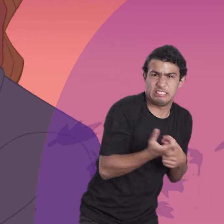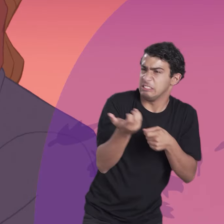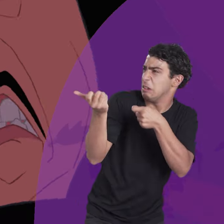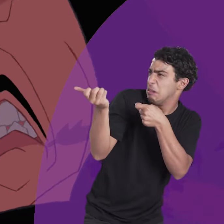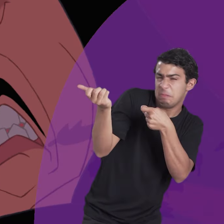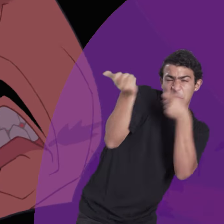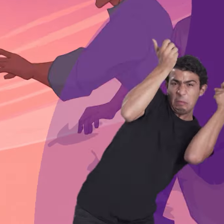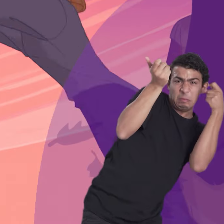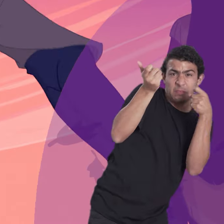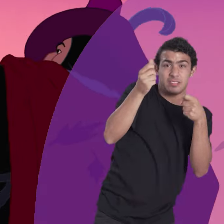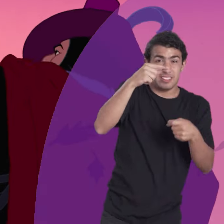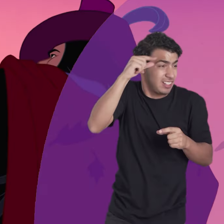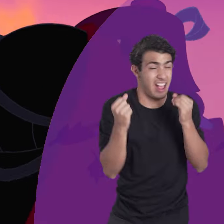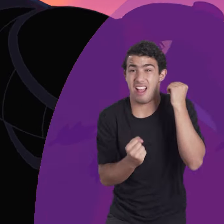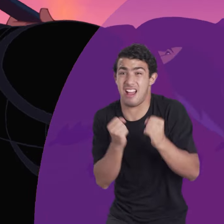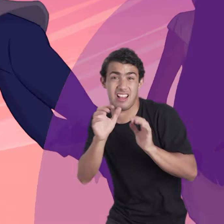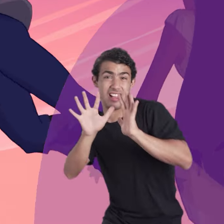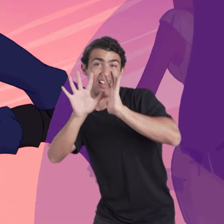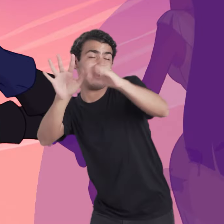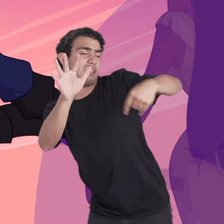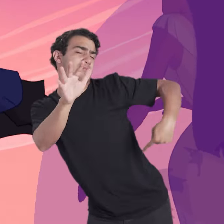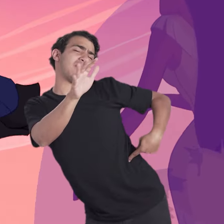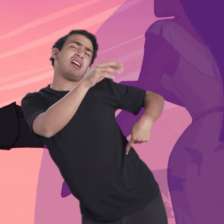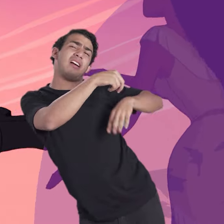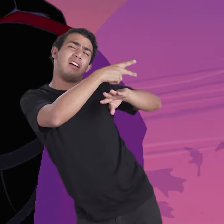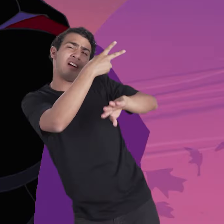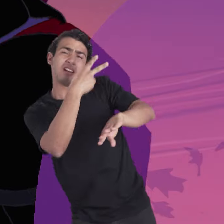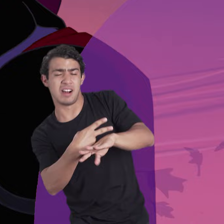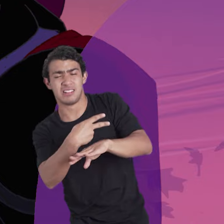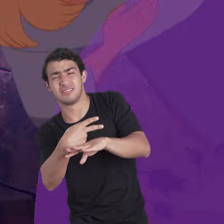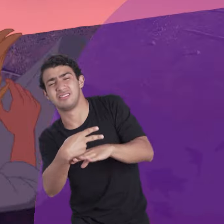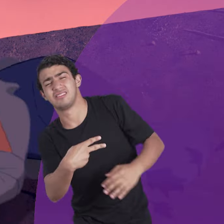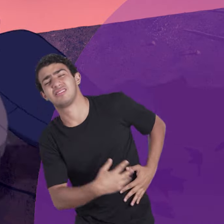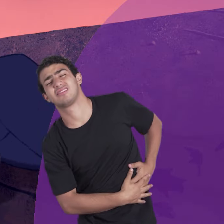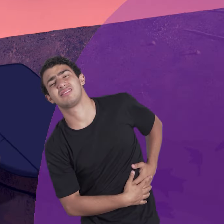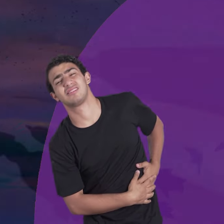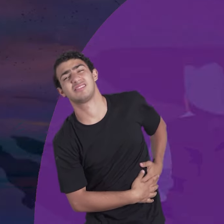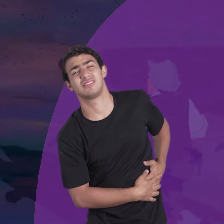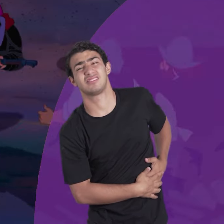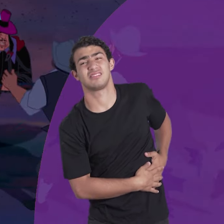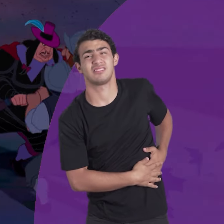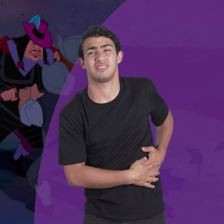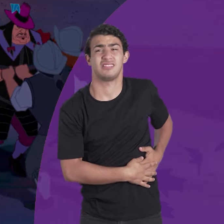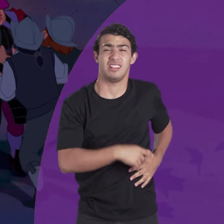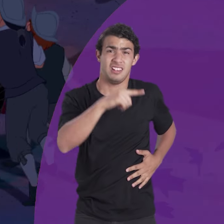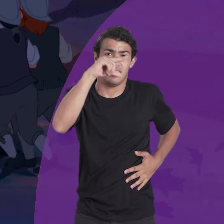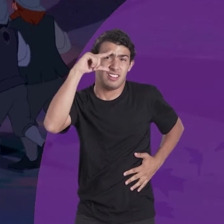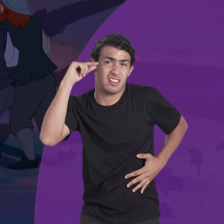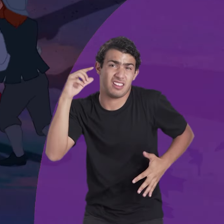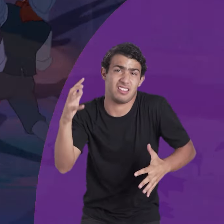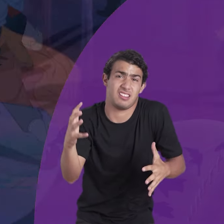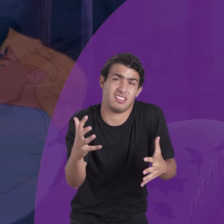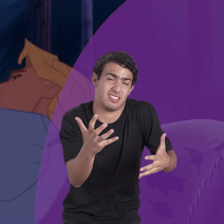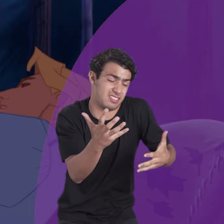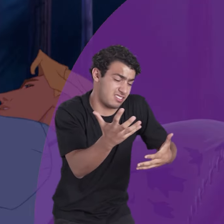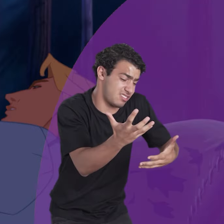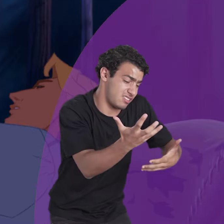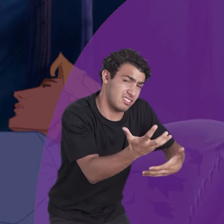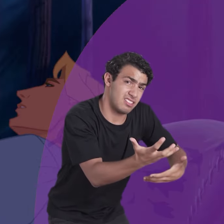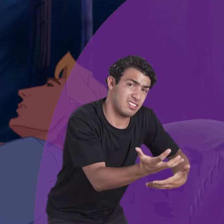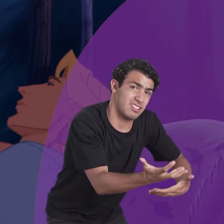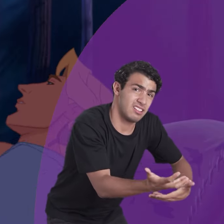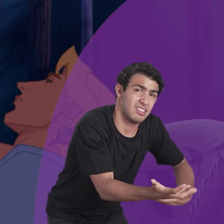los ataca, pero el capitán Smith se interpone y es herido. ¡Que lo escape! John debe